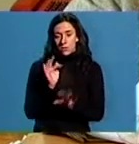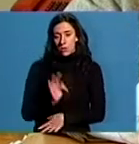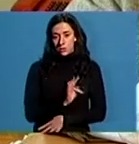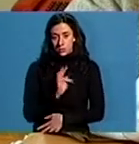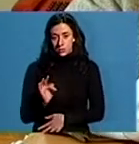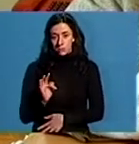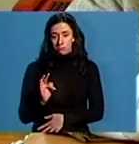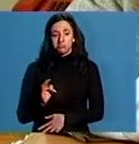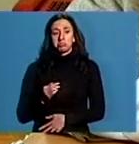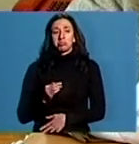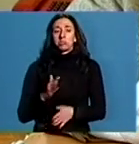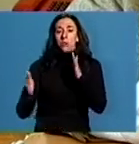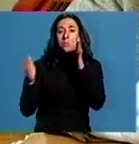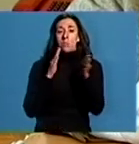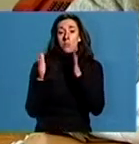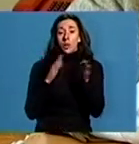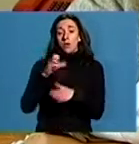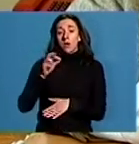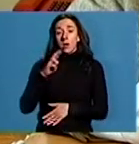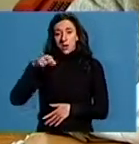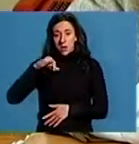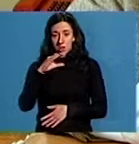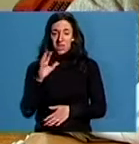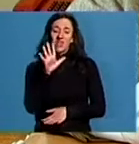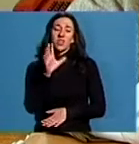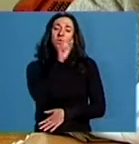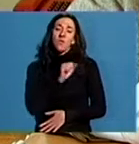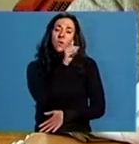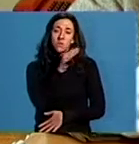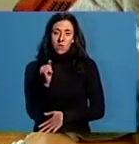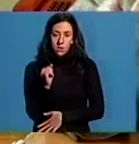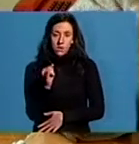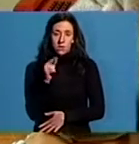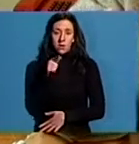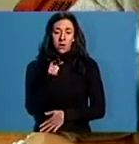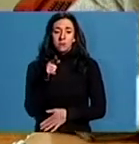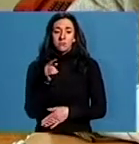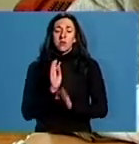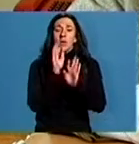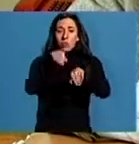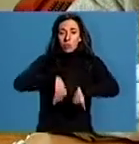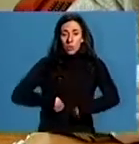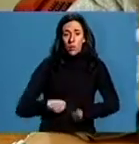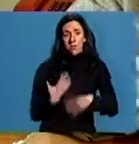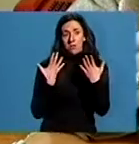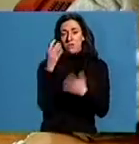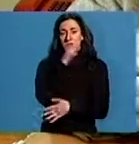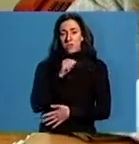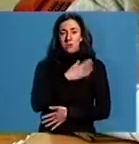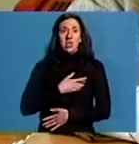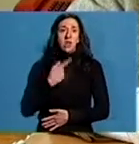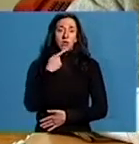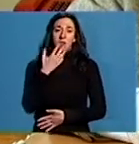con un período de carencia de cinco anos e a que se devolven en dez anos. Ou xa que é un anticipo